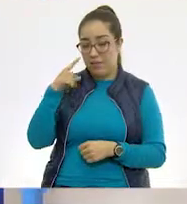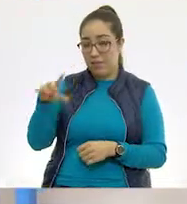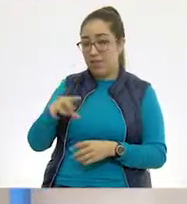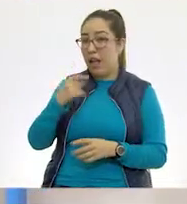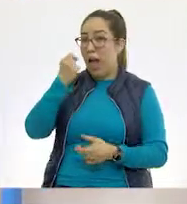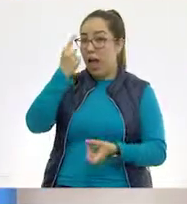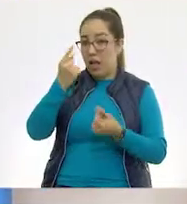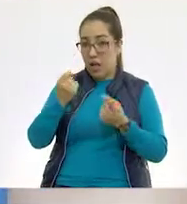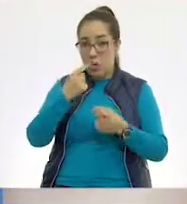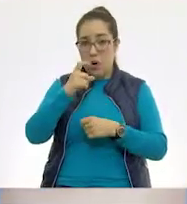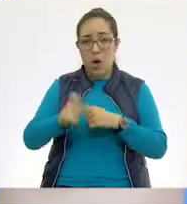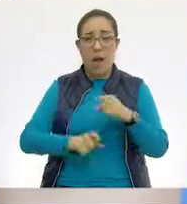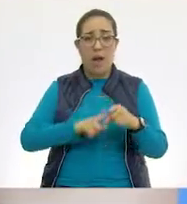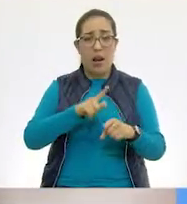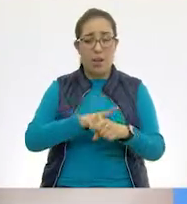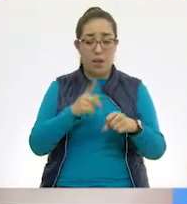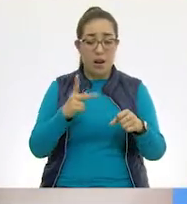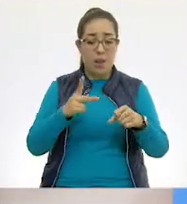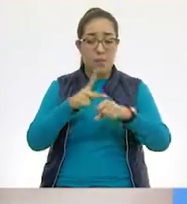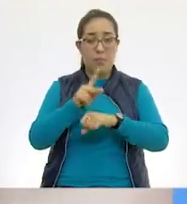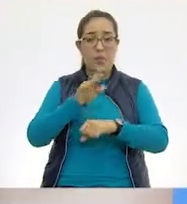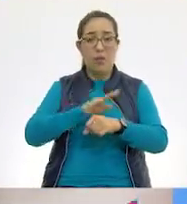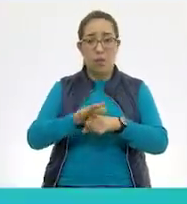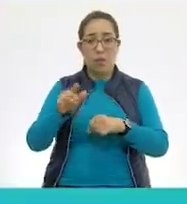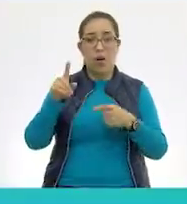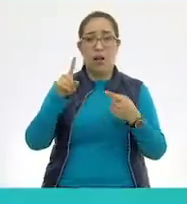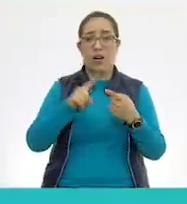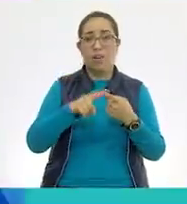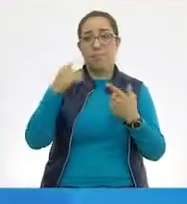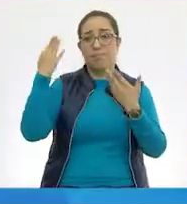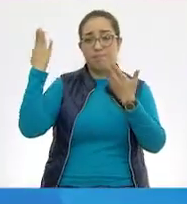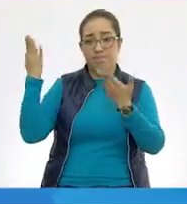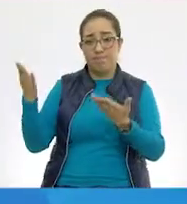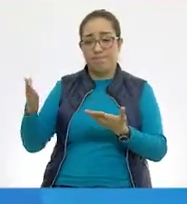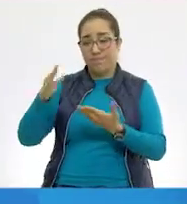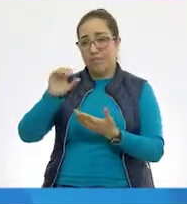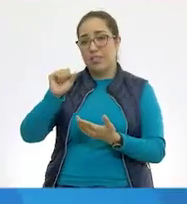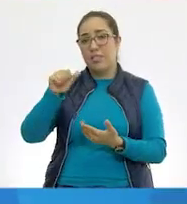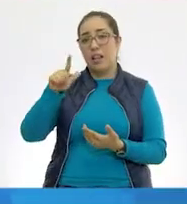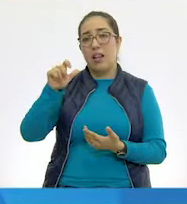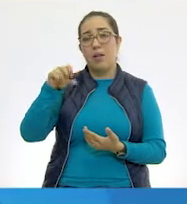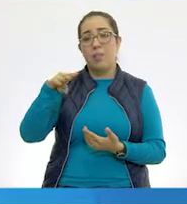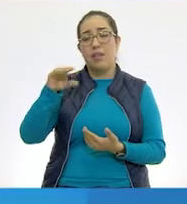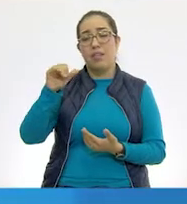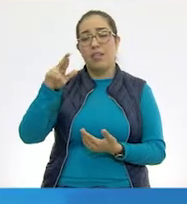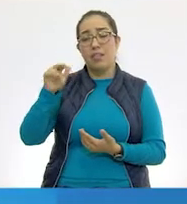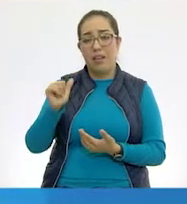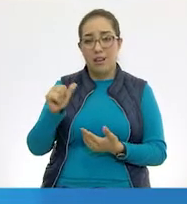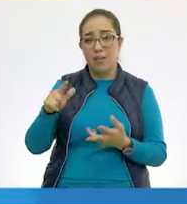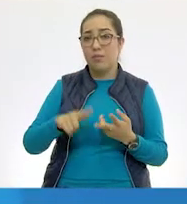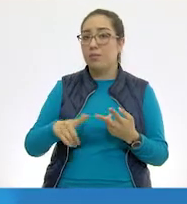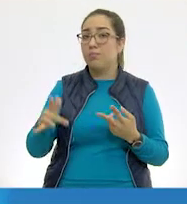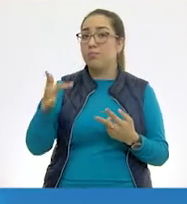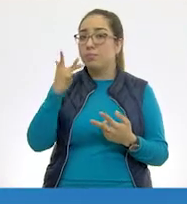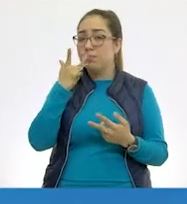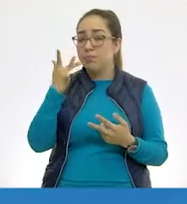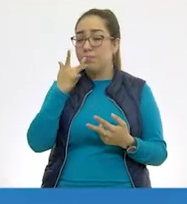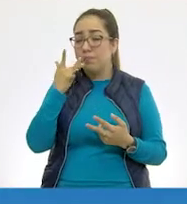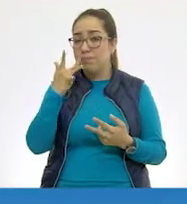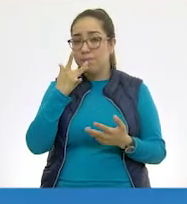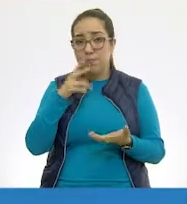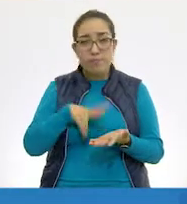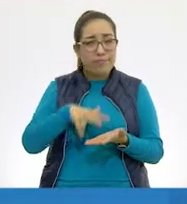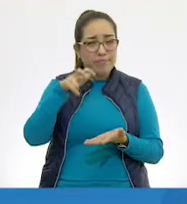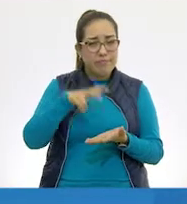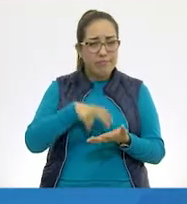animales que respiran por la piel son la salamandra, la rana arborícola, perdón, es es una